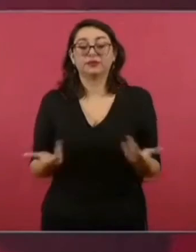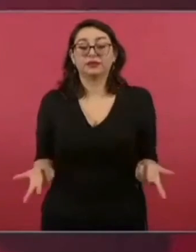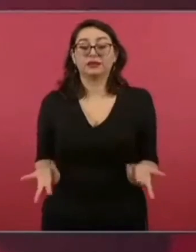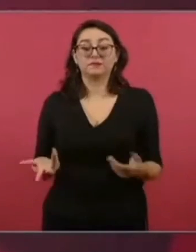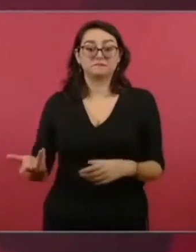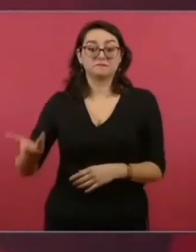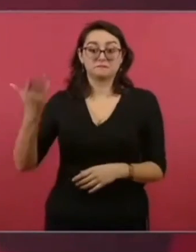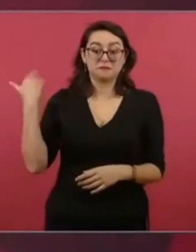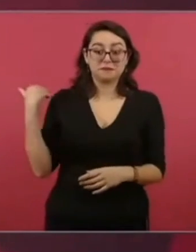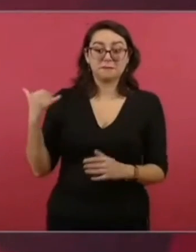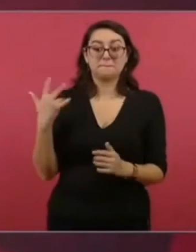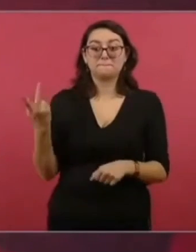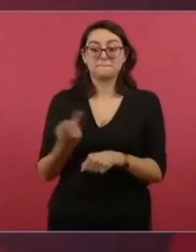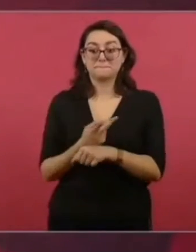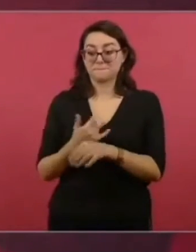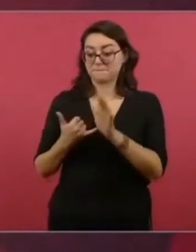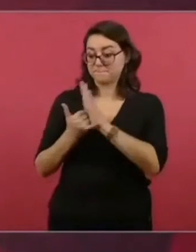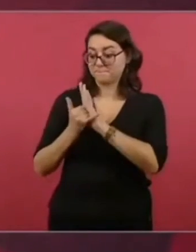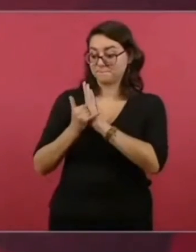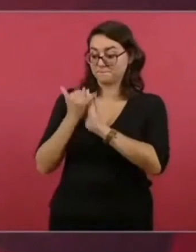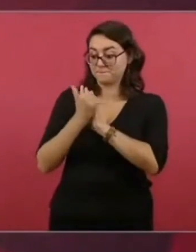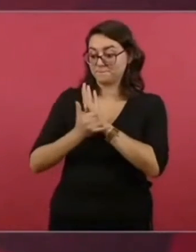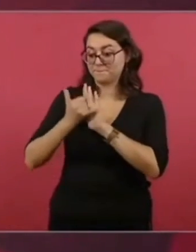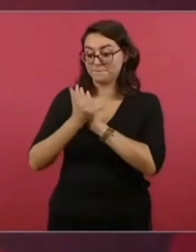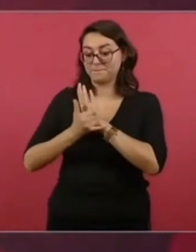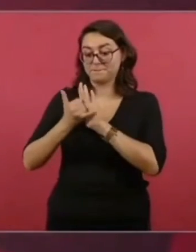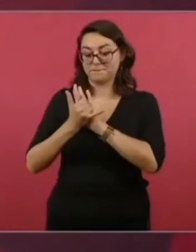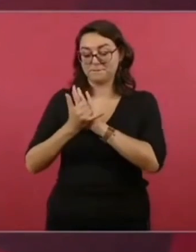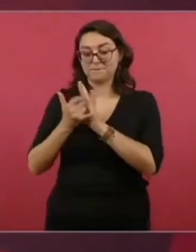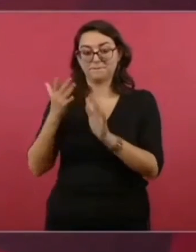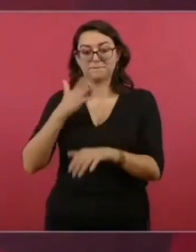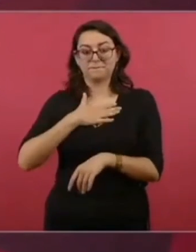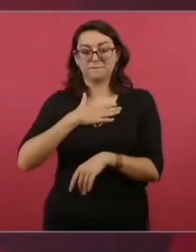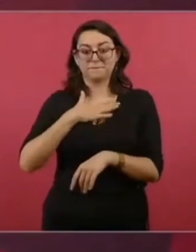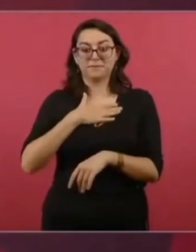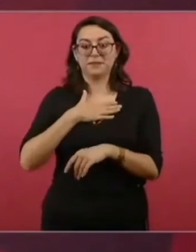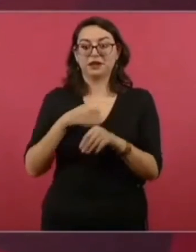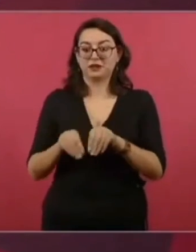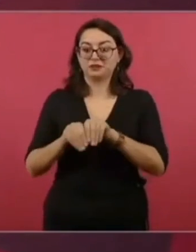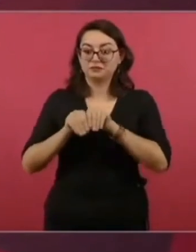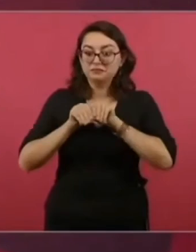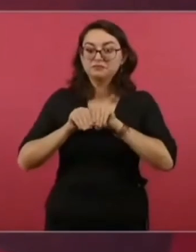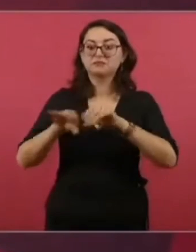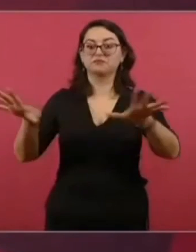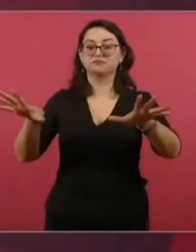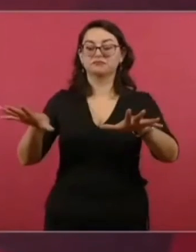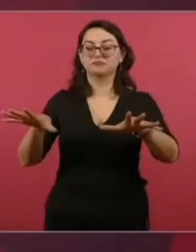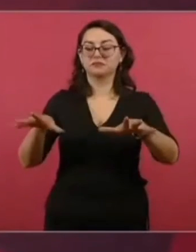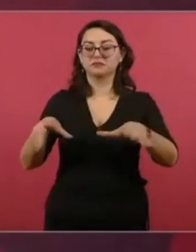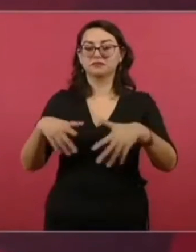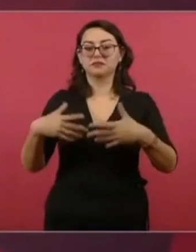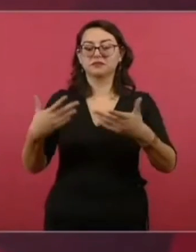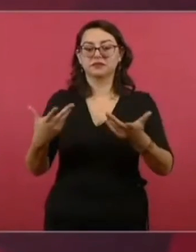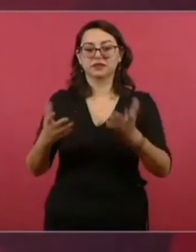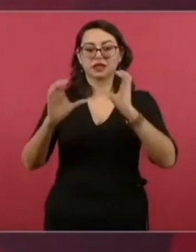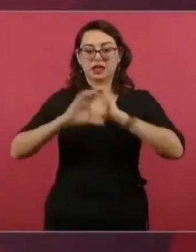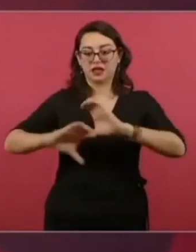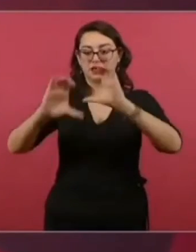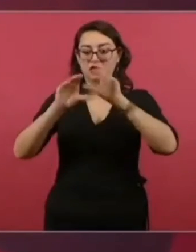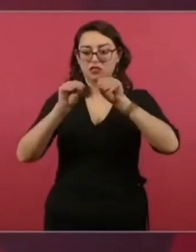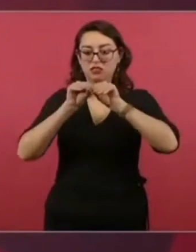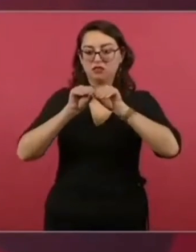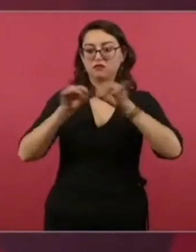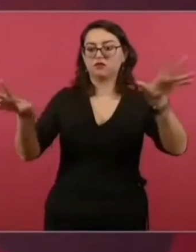mis redes la canción. Por los derechos de autor.